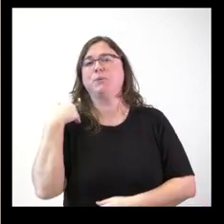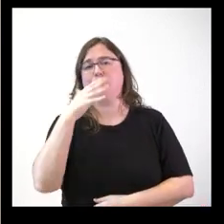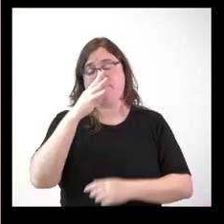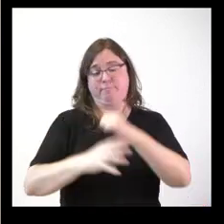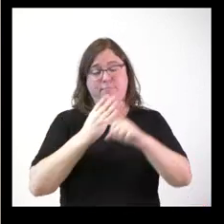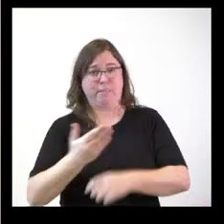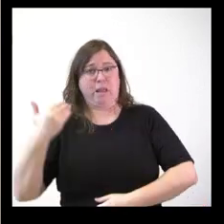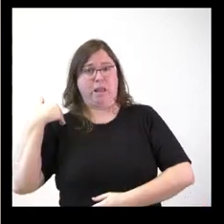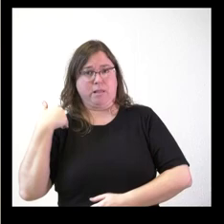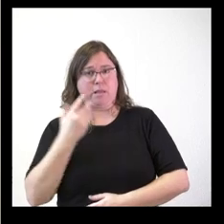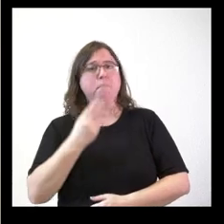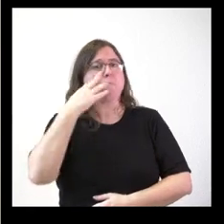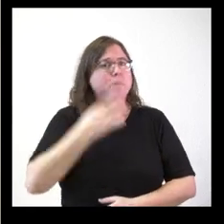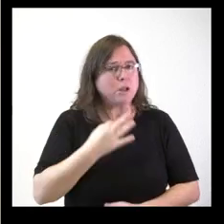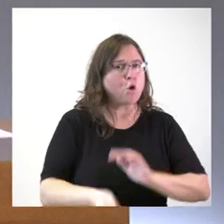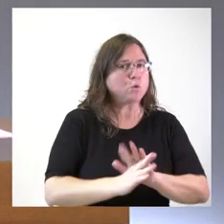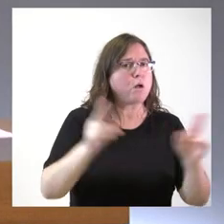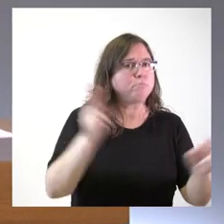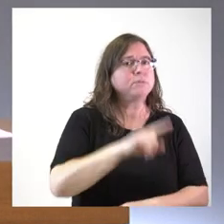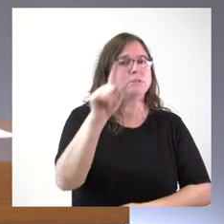legislatura. Eso es todo. Muchas gracias.